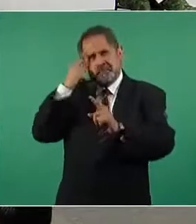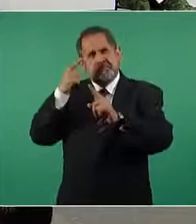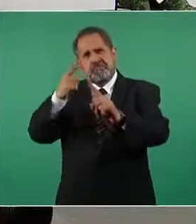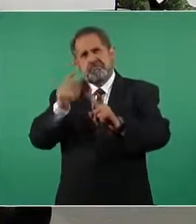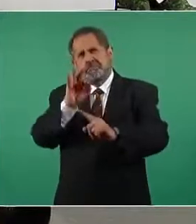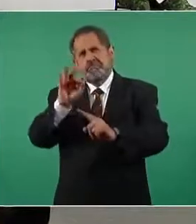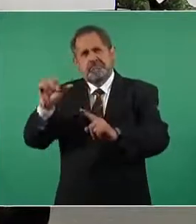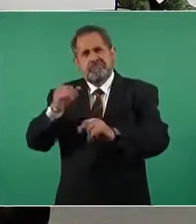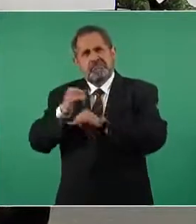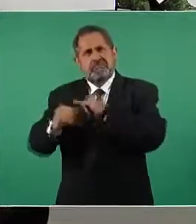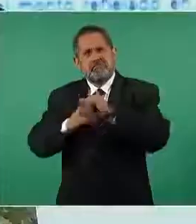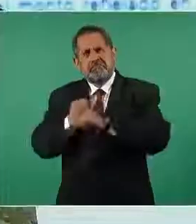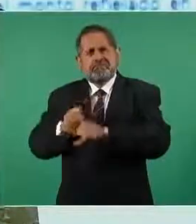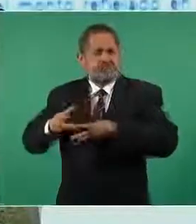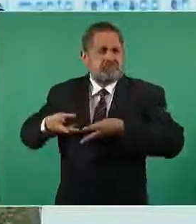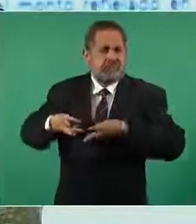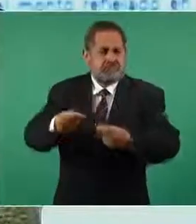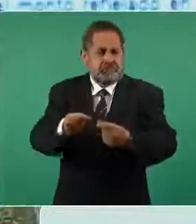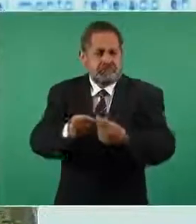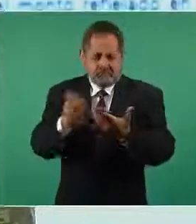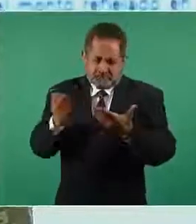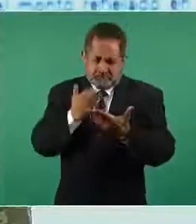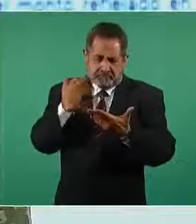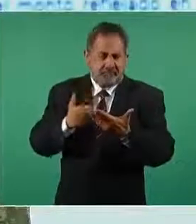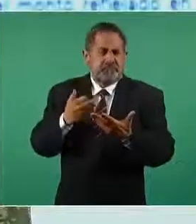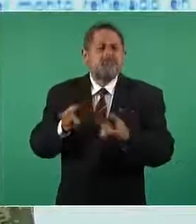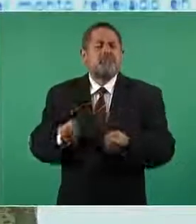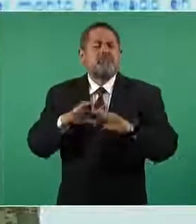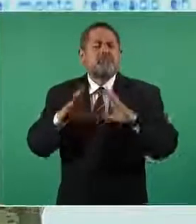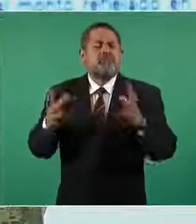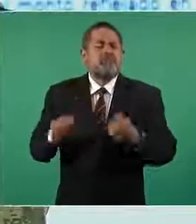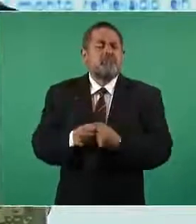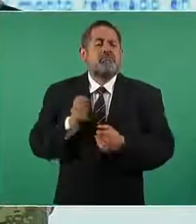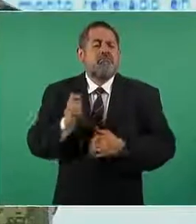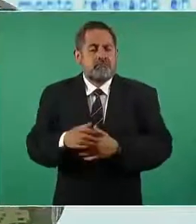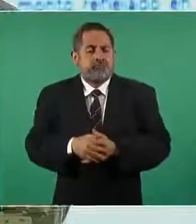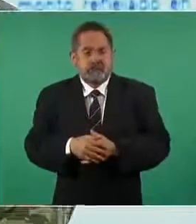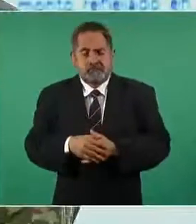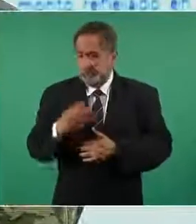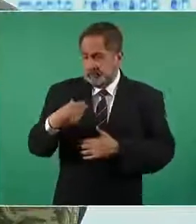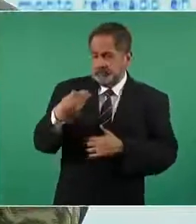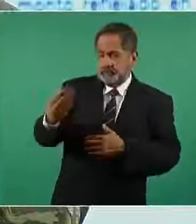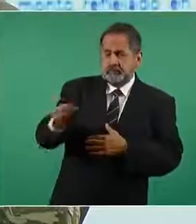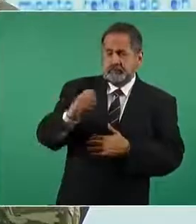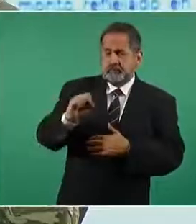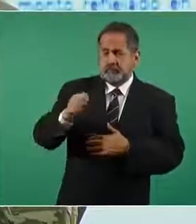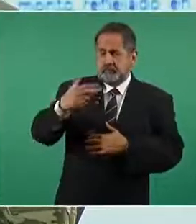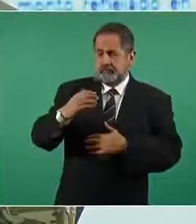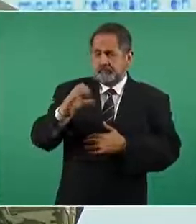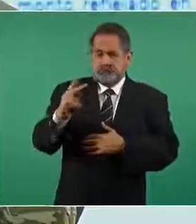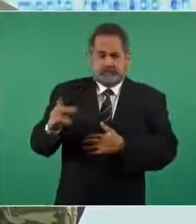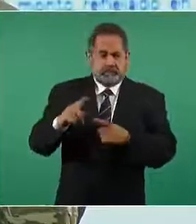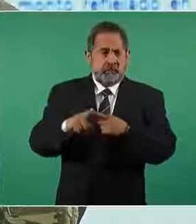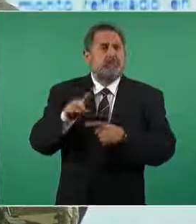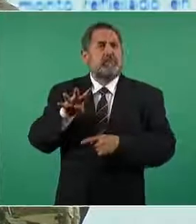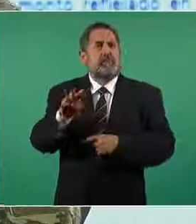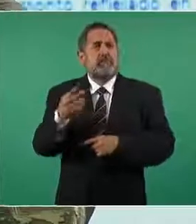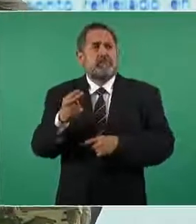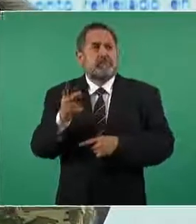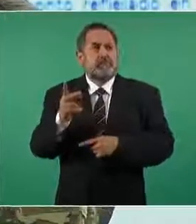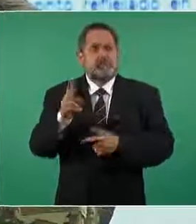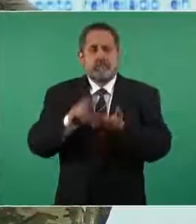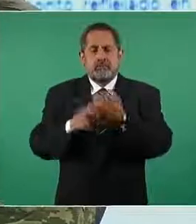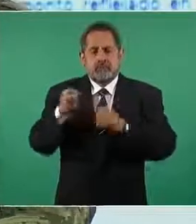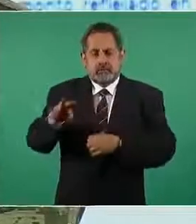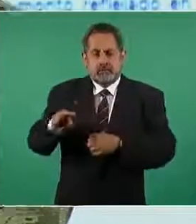Felipe Ángeles considerado en el análisis costo-beneficio se ingresó a la Secretaría de Hacienda y Crédito Público el 19 de diciembre de 2019